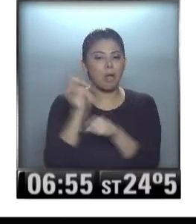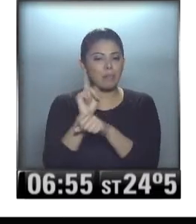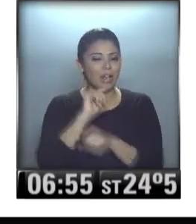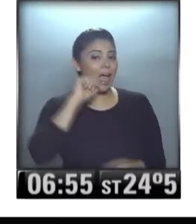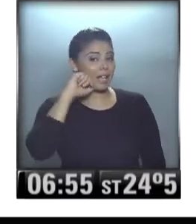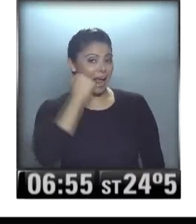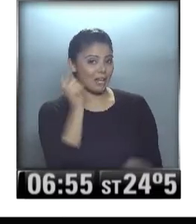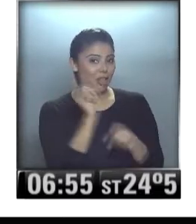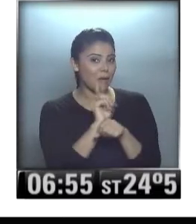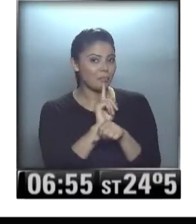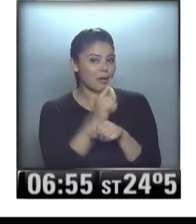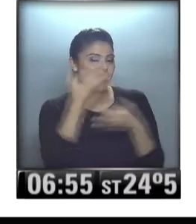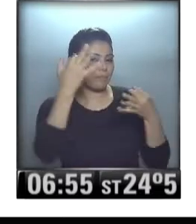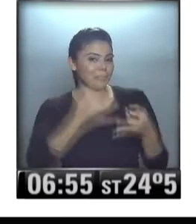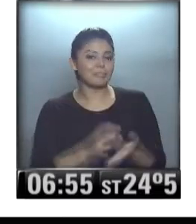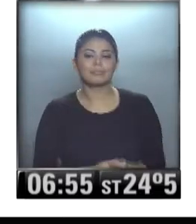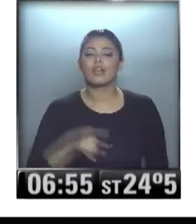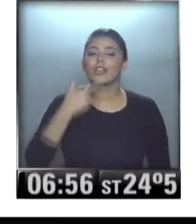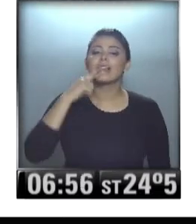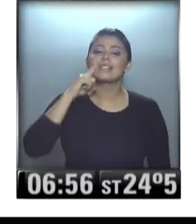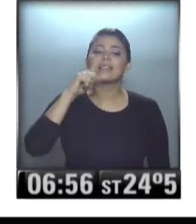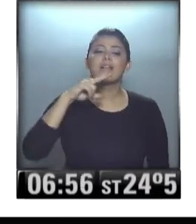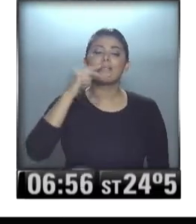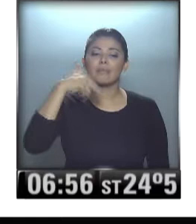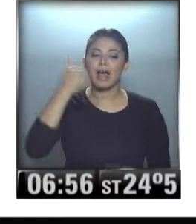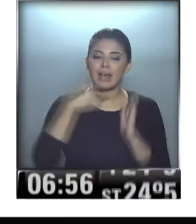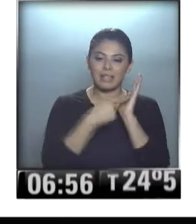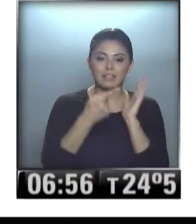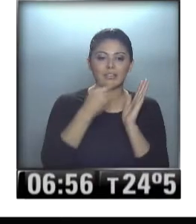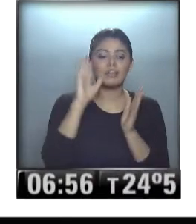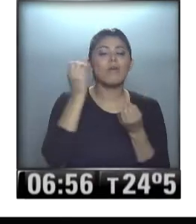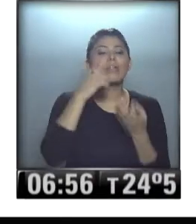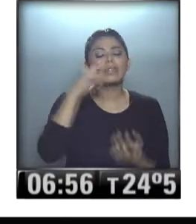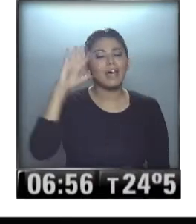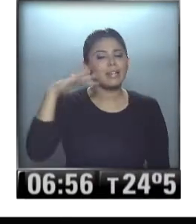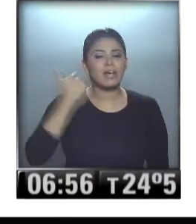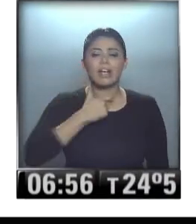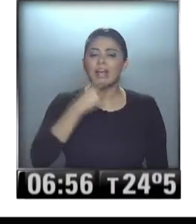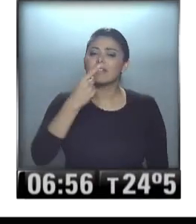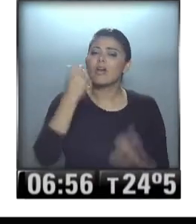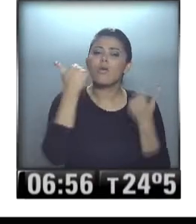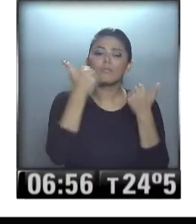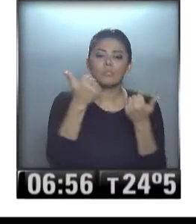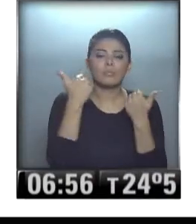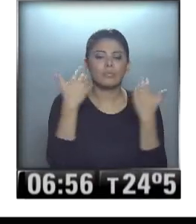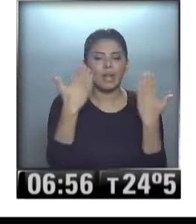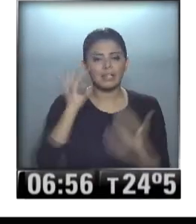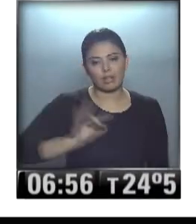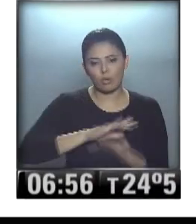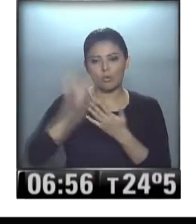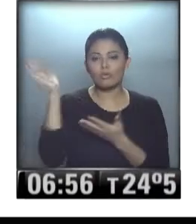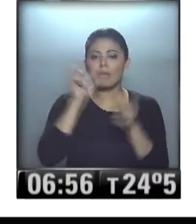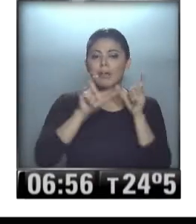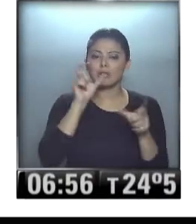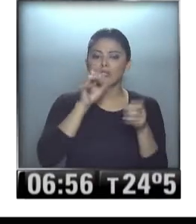los perrunos son nobles. Silvana Ríos dice, buen día, Nadia, te quiero desear un feliz año nuevo para toda tu gente que te acompaña y toda la